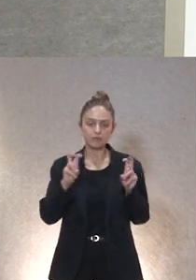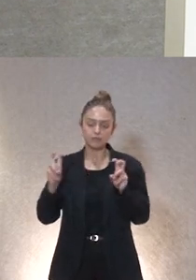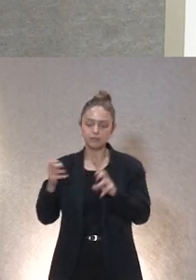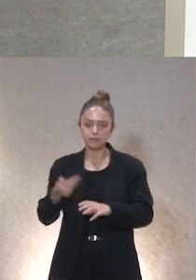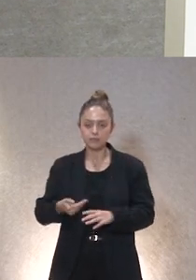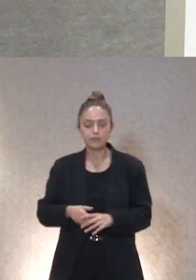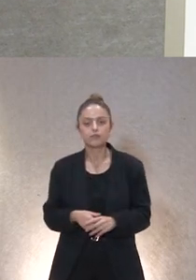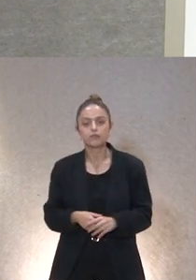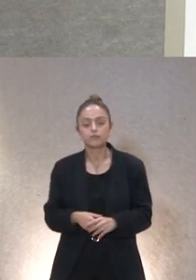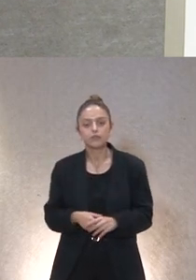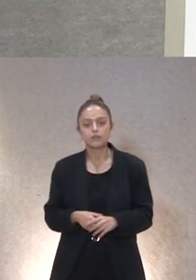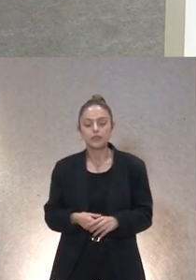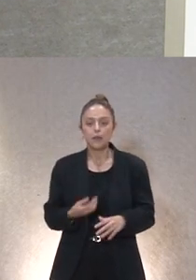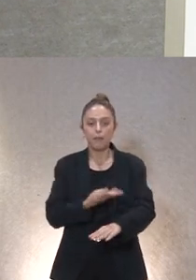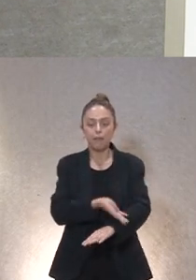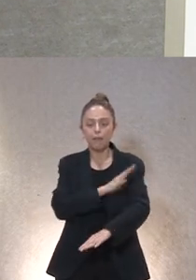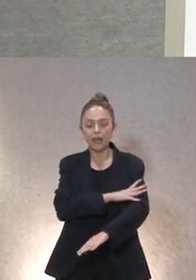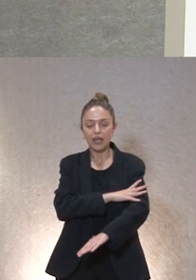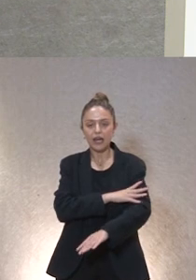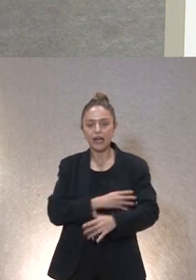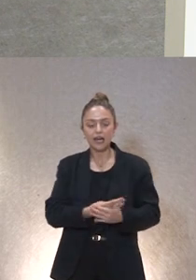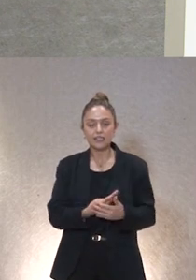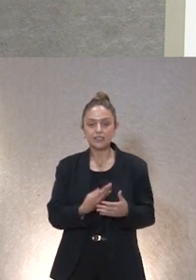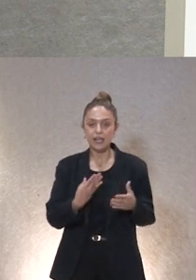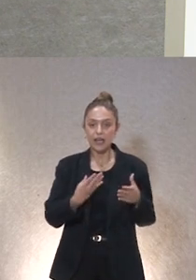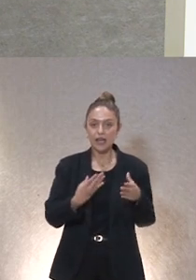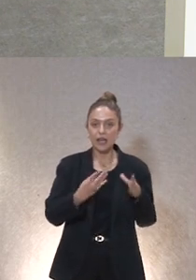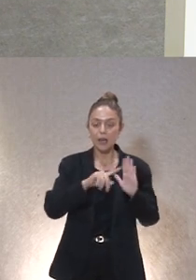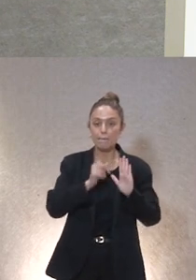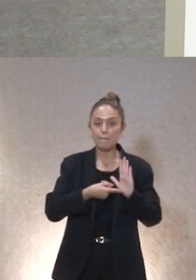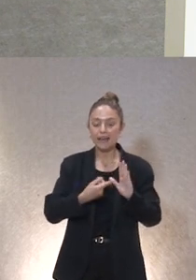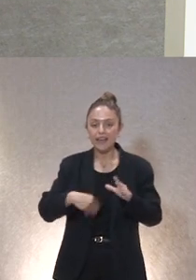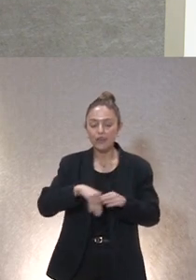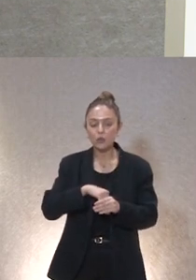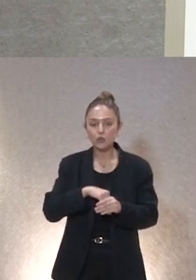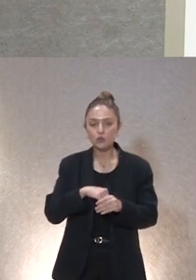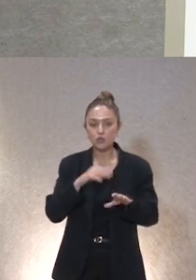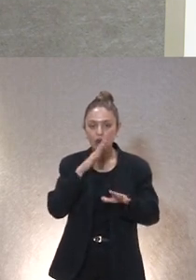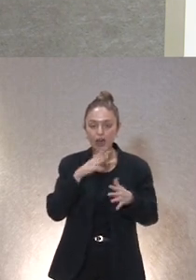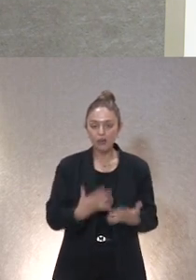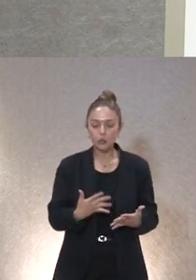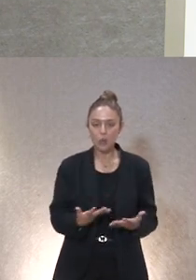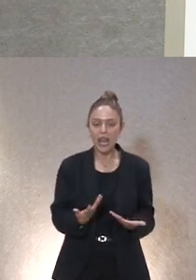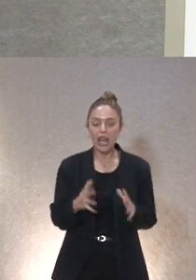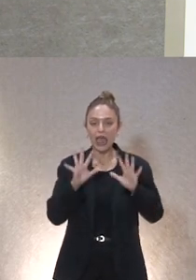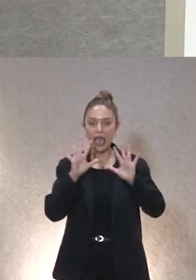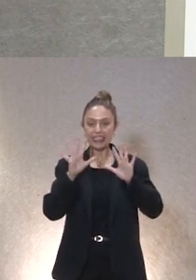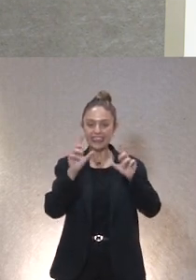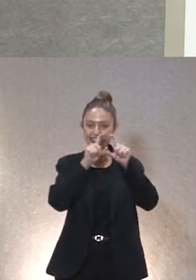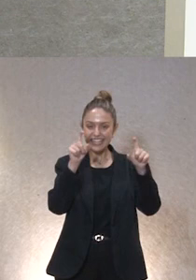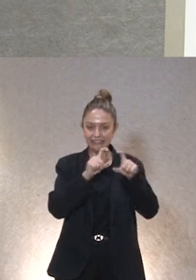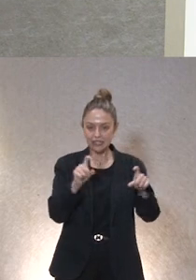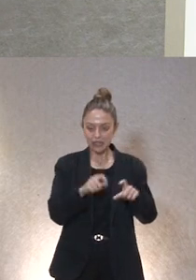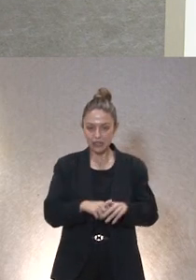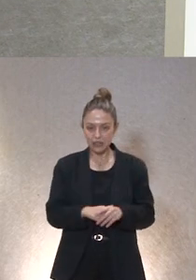bueno en Baleares plena inclusión está formada actualmente por unas 10 entidades que atienden